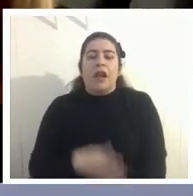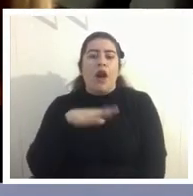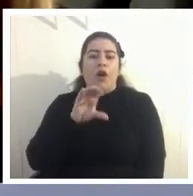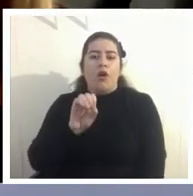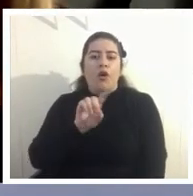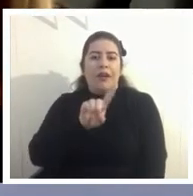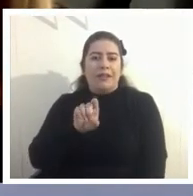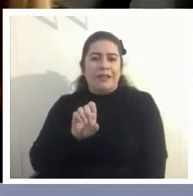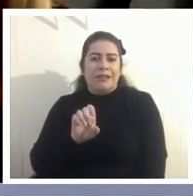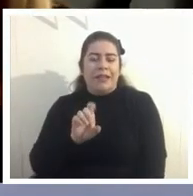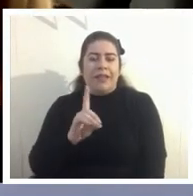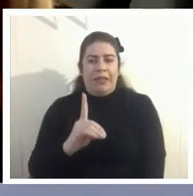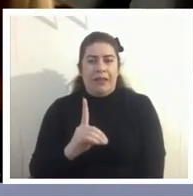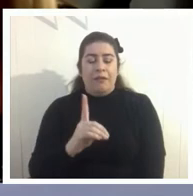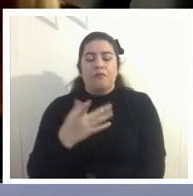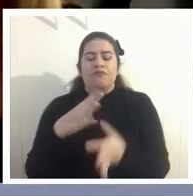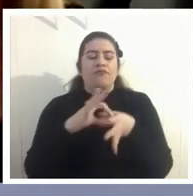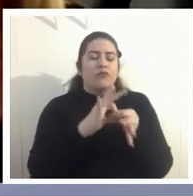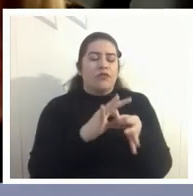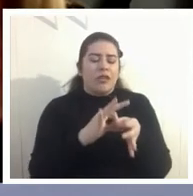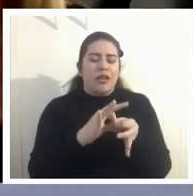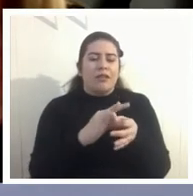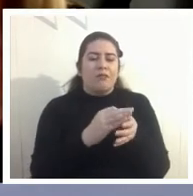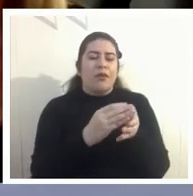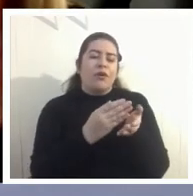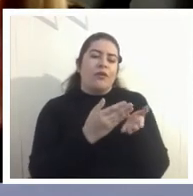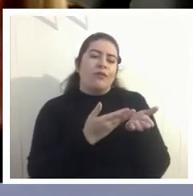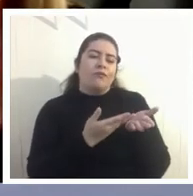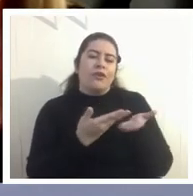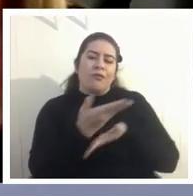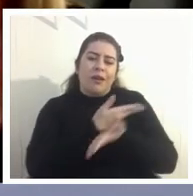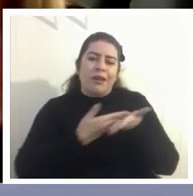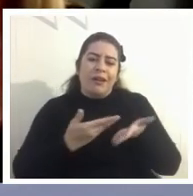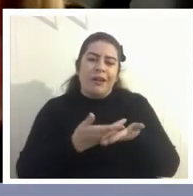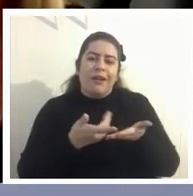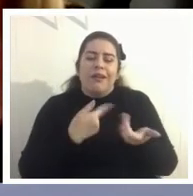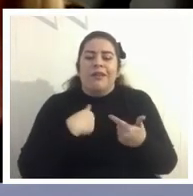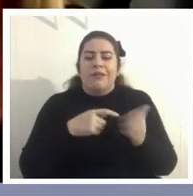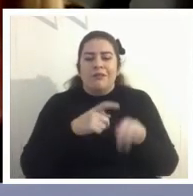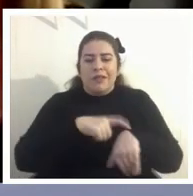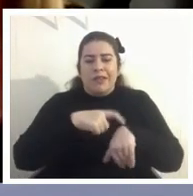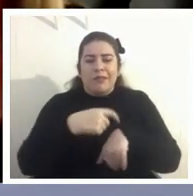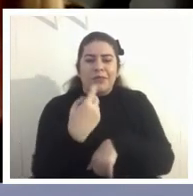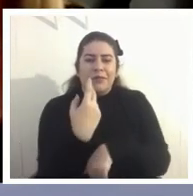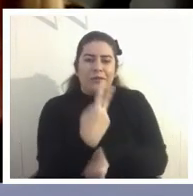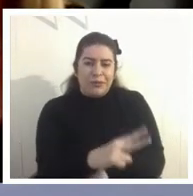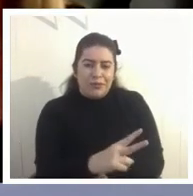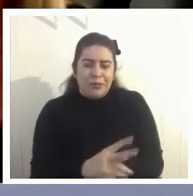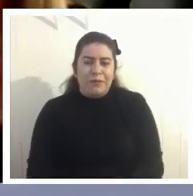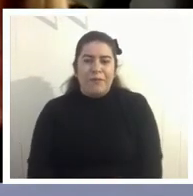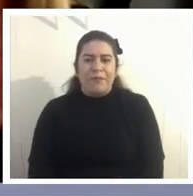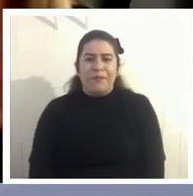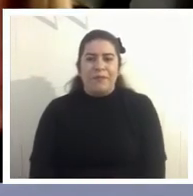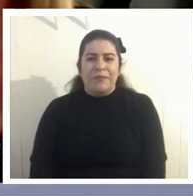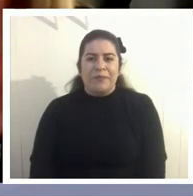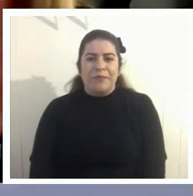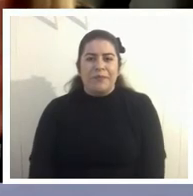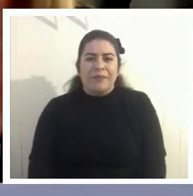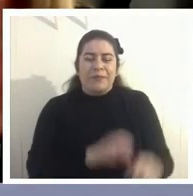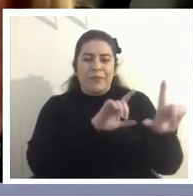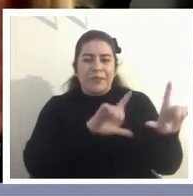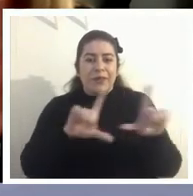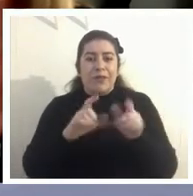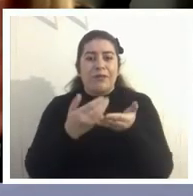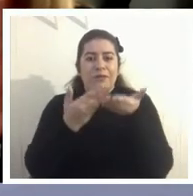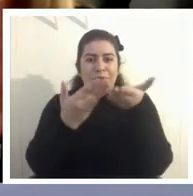muchas gracias por compartir por tu tiempo Joe y que adelante la pantalla es